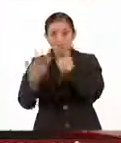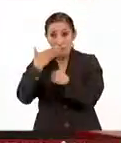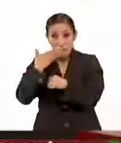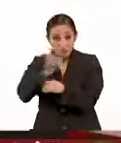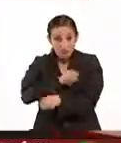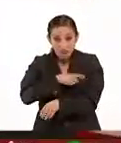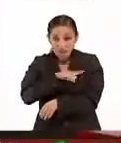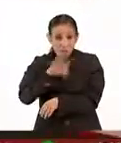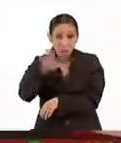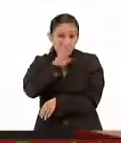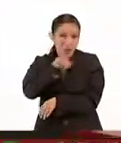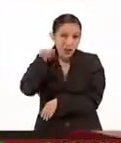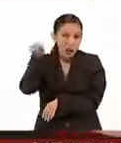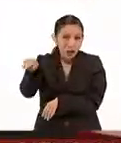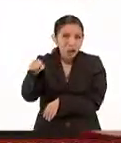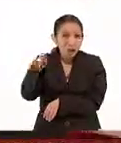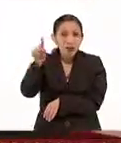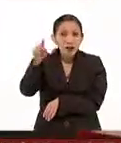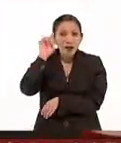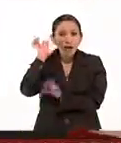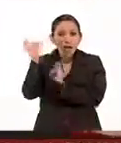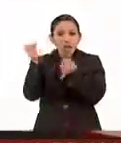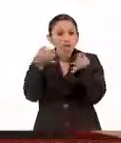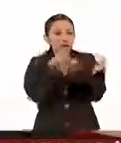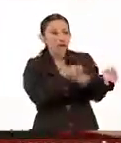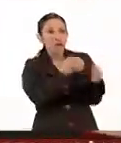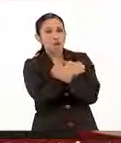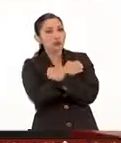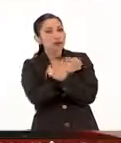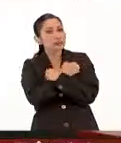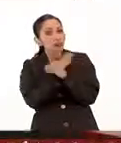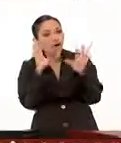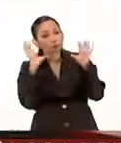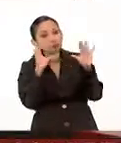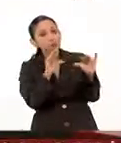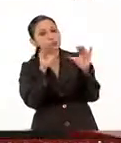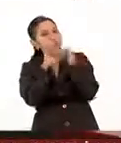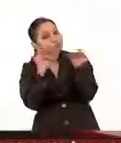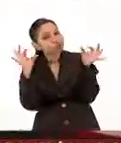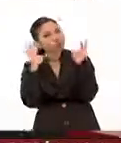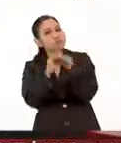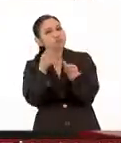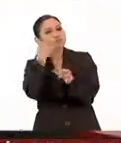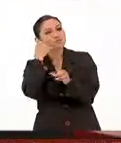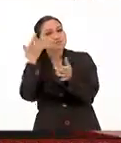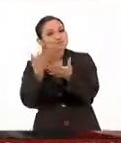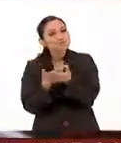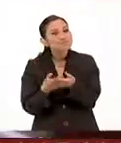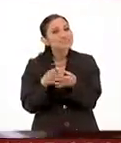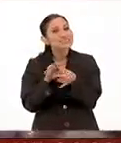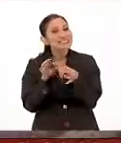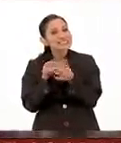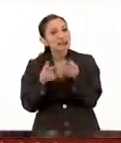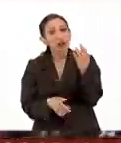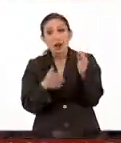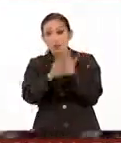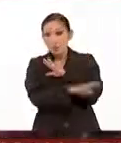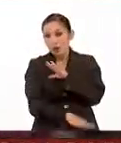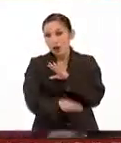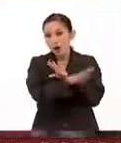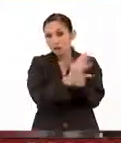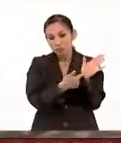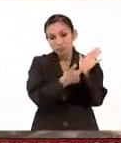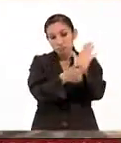adecuados, está en función de una educación. Pero en donde con base en la